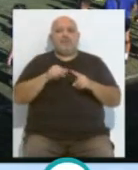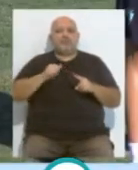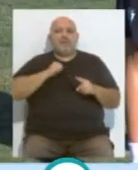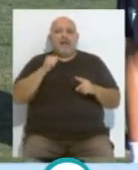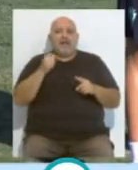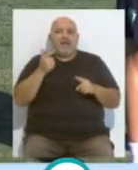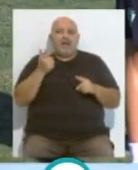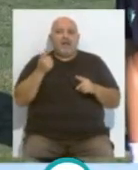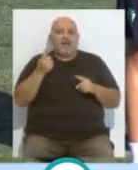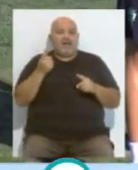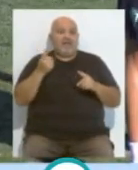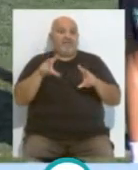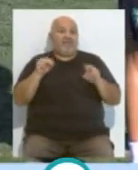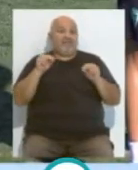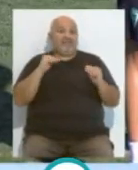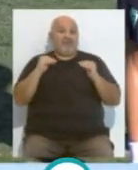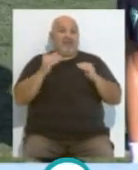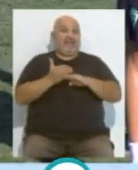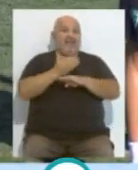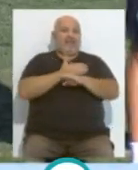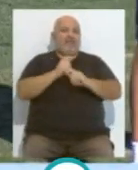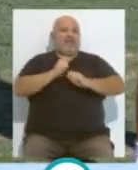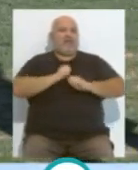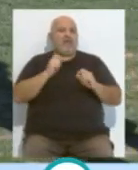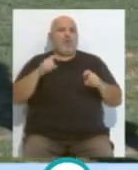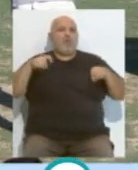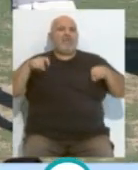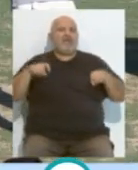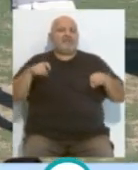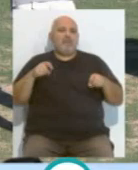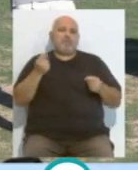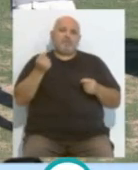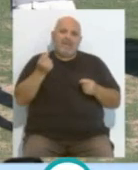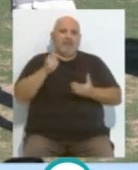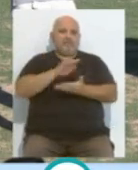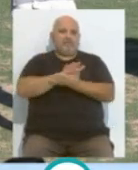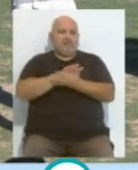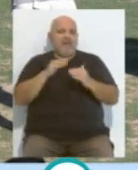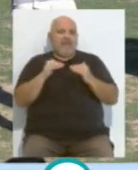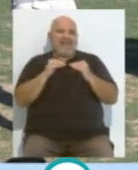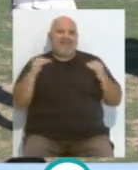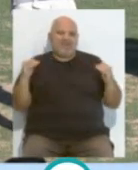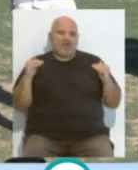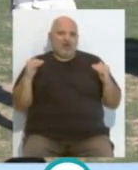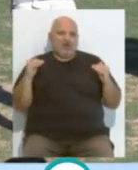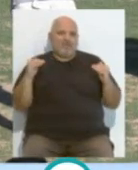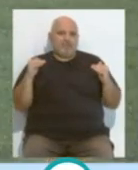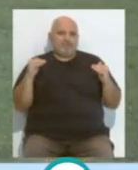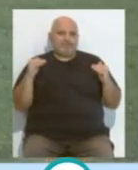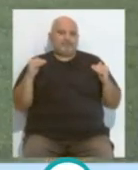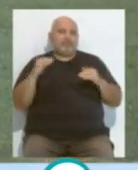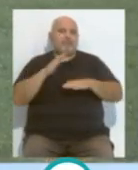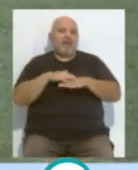bien, pero es que además ese final de temporada supuso un descanso, una tranquilidad, un equilibrio en todos los sentidos, porque